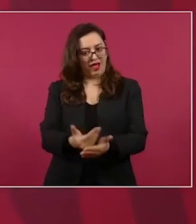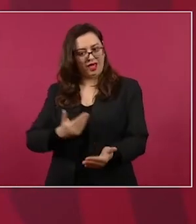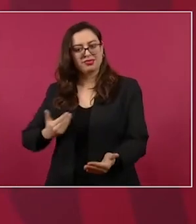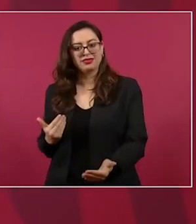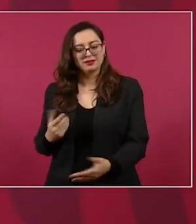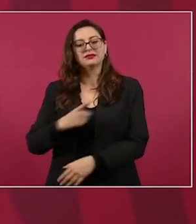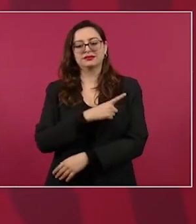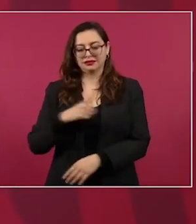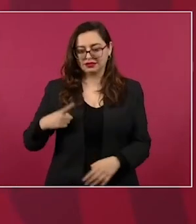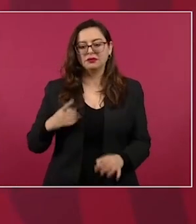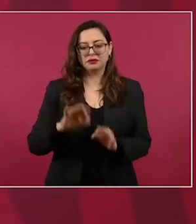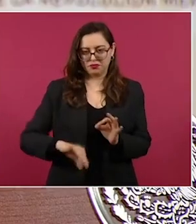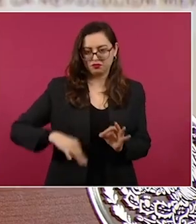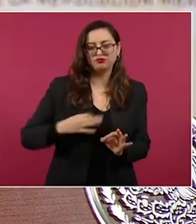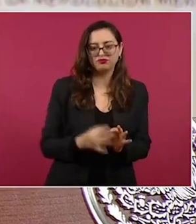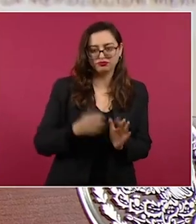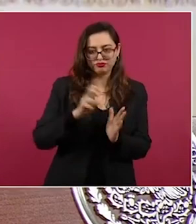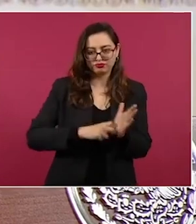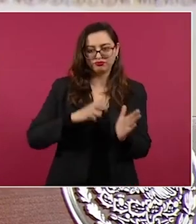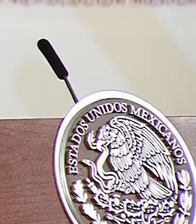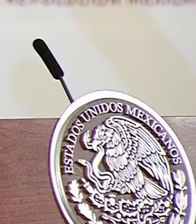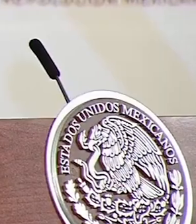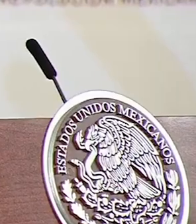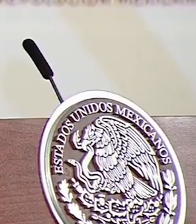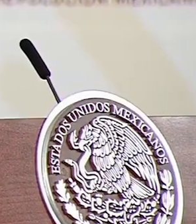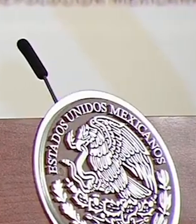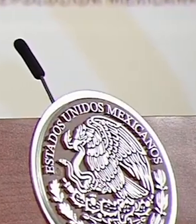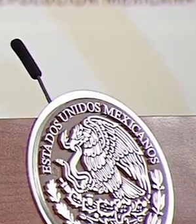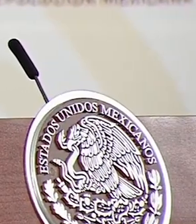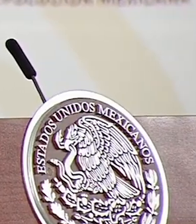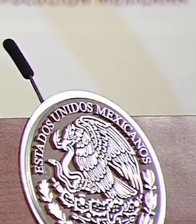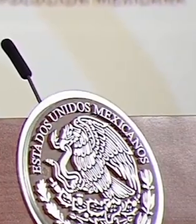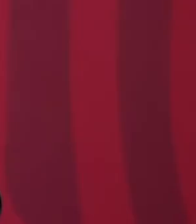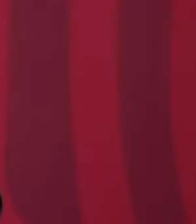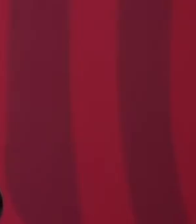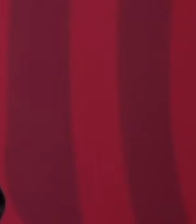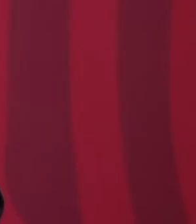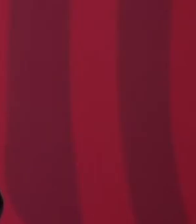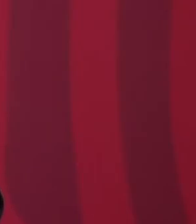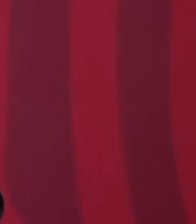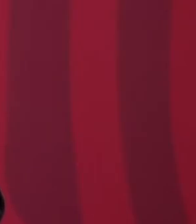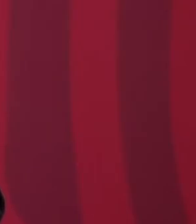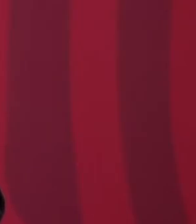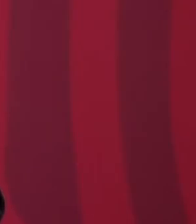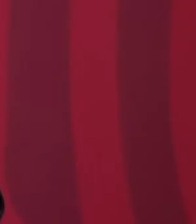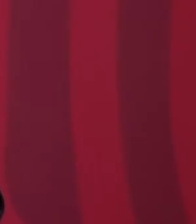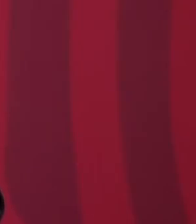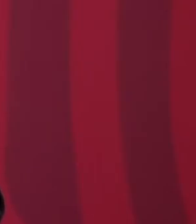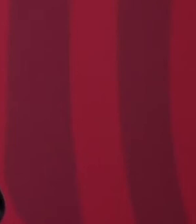es de que el asunto de fondo se trató, se discutió,